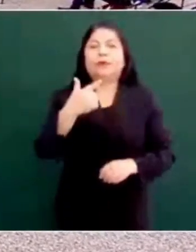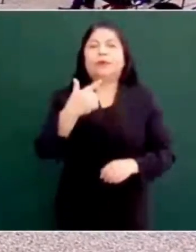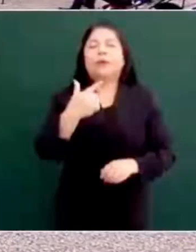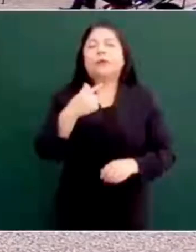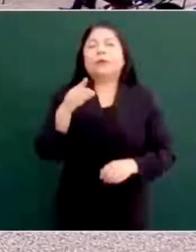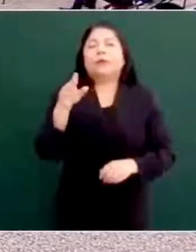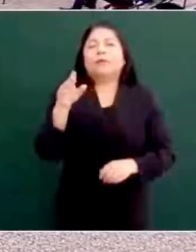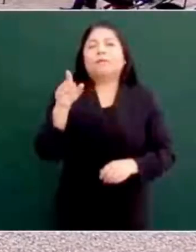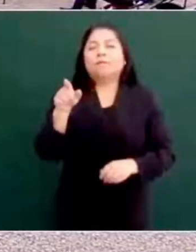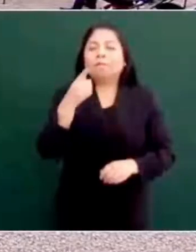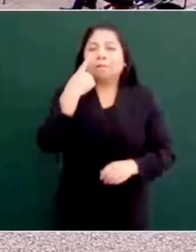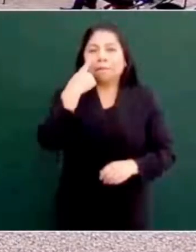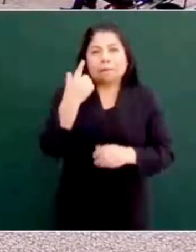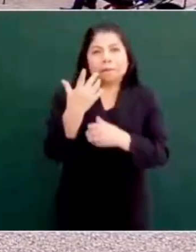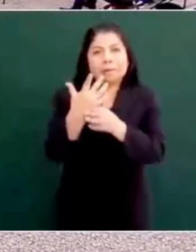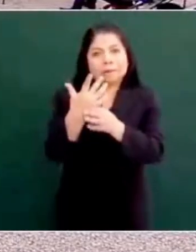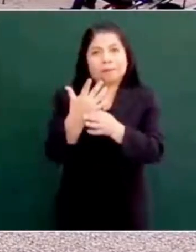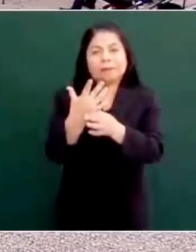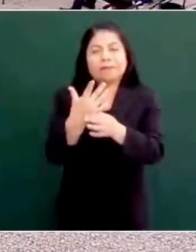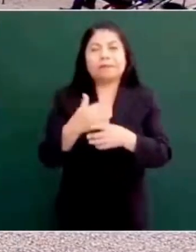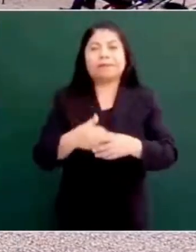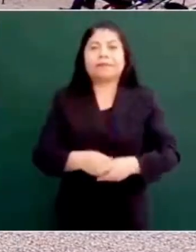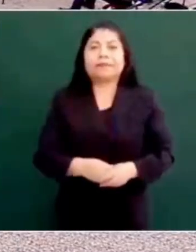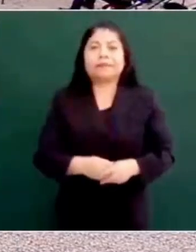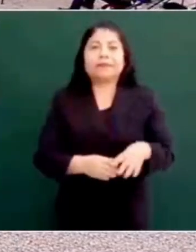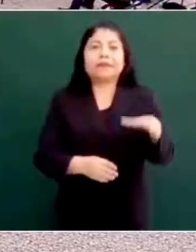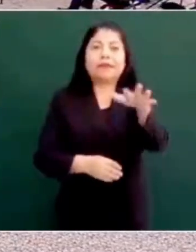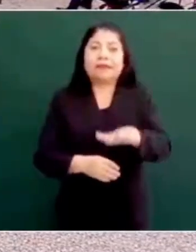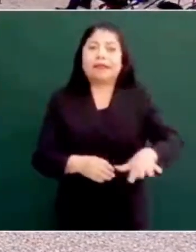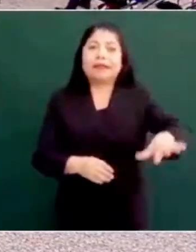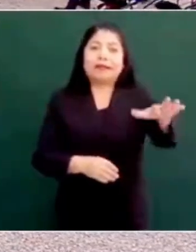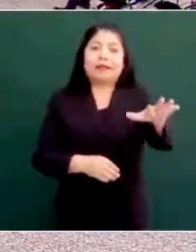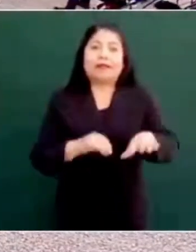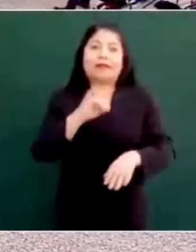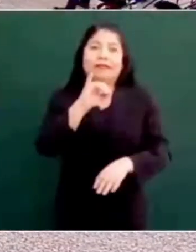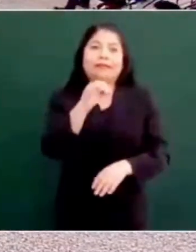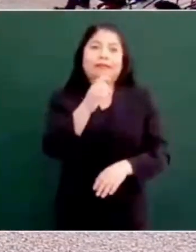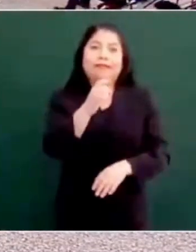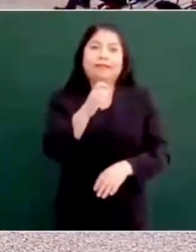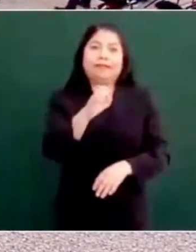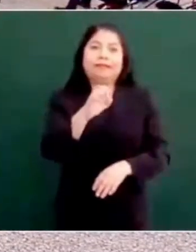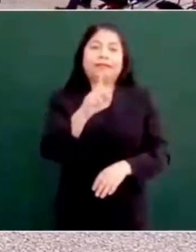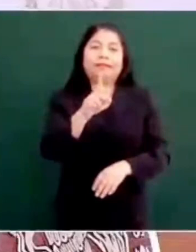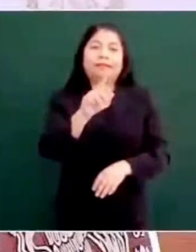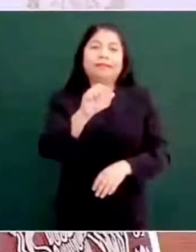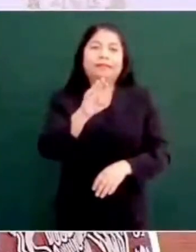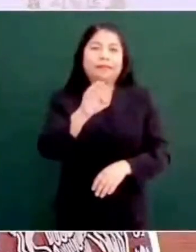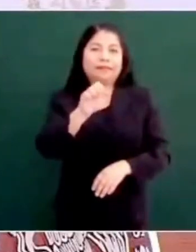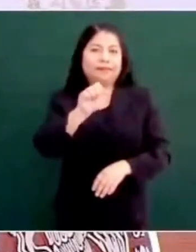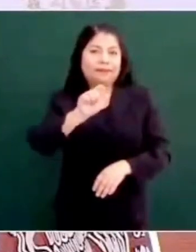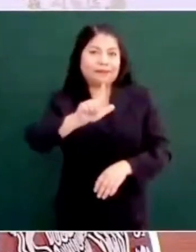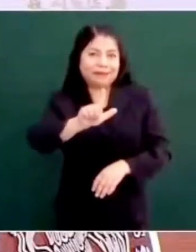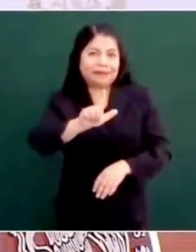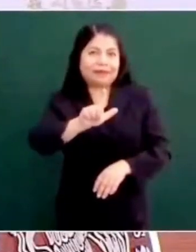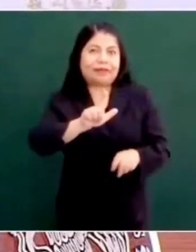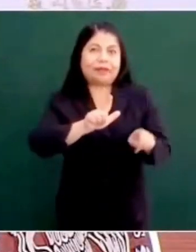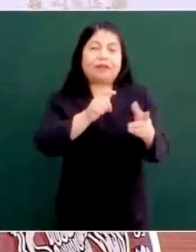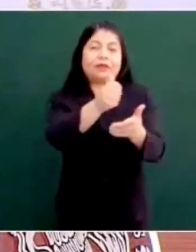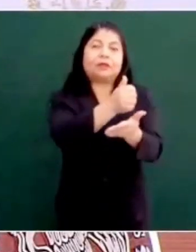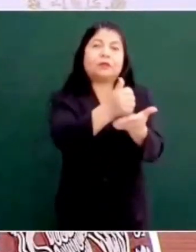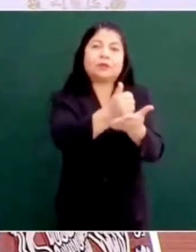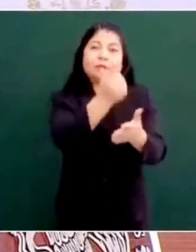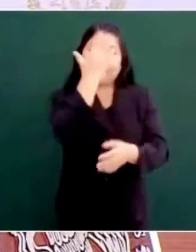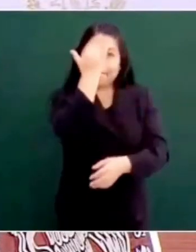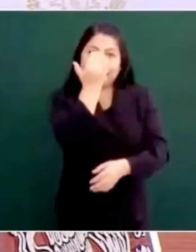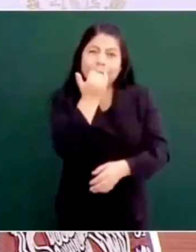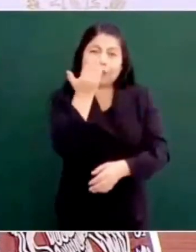no, Ixcabal es una gran ciudad maya antigua, abarca un periodo de ocupación de cerca